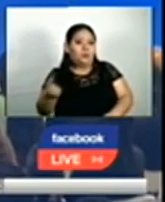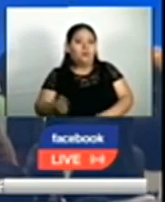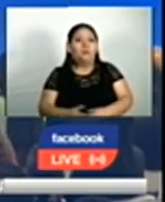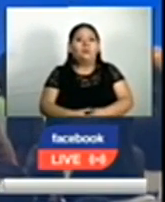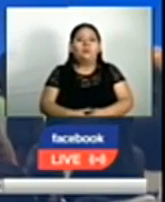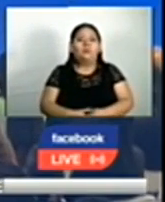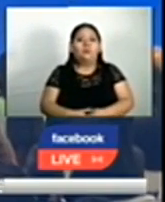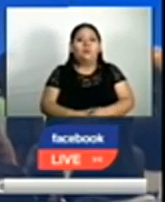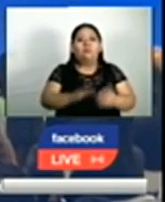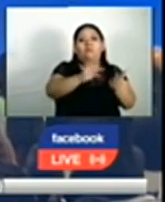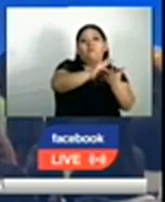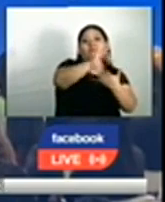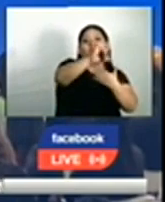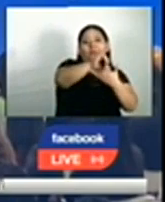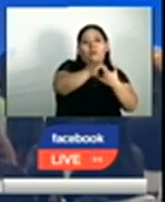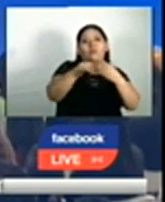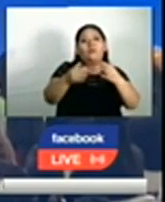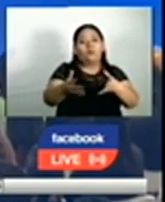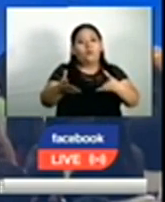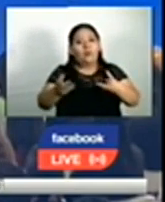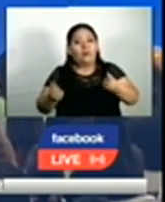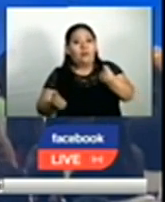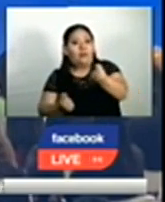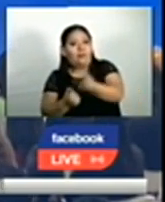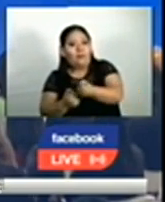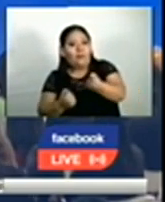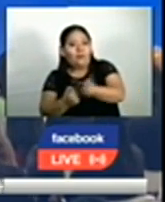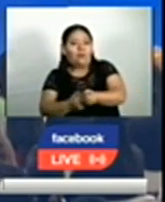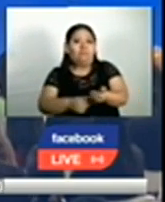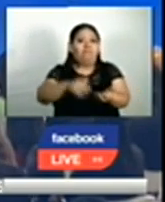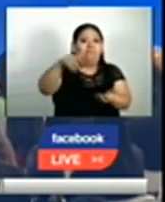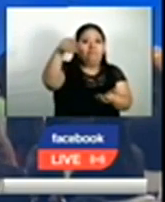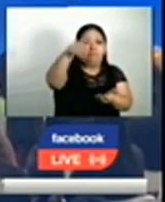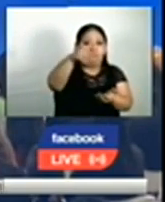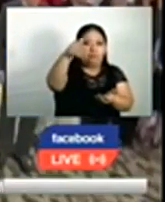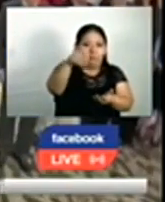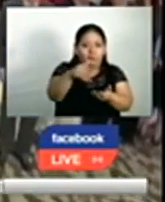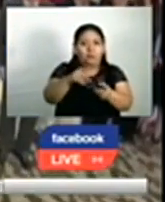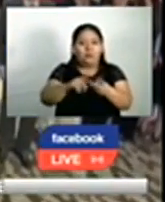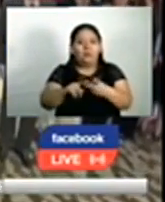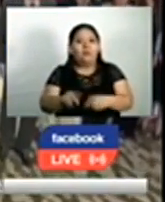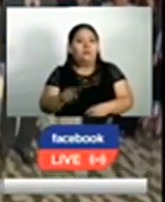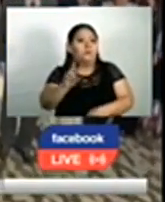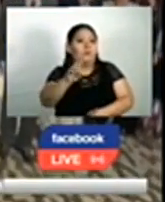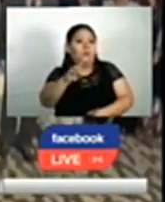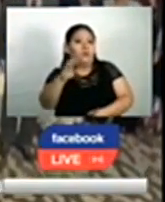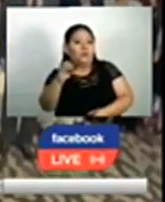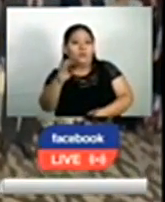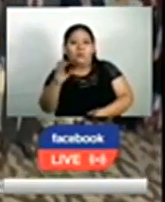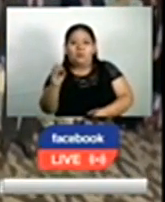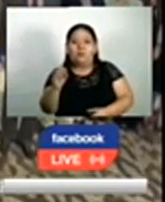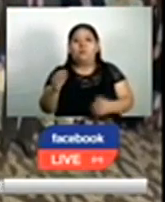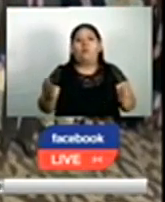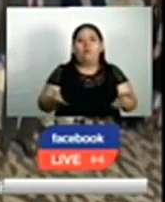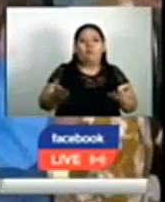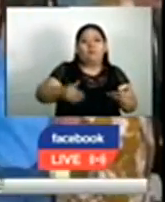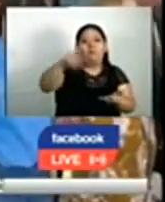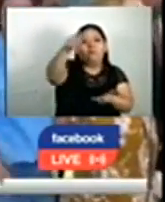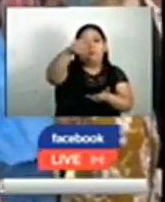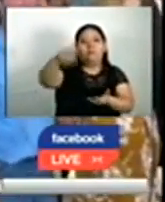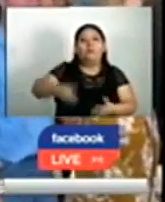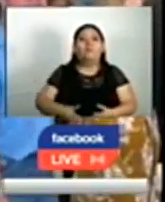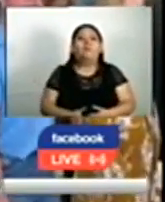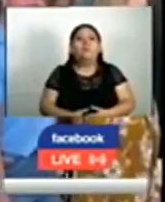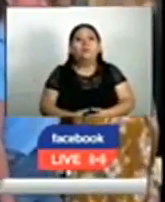el proyecto busca fortalecer los programas de capacitación entre los centros, formación en áreas técnicas